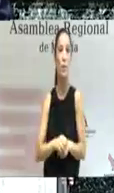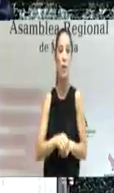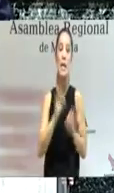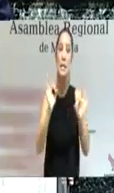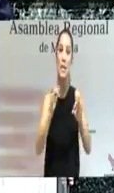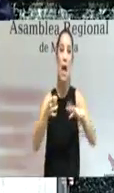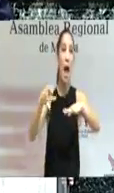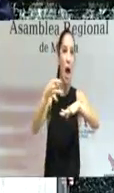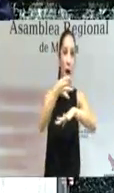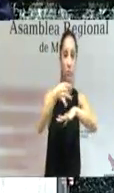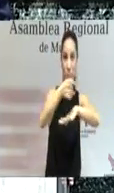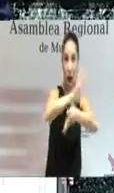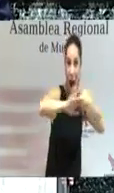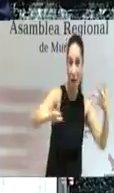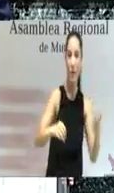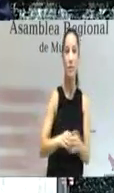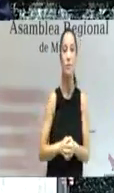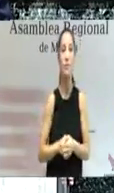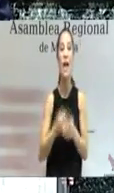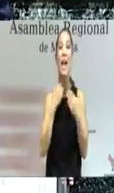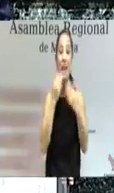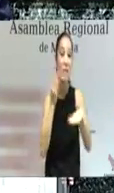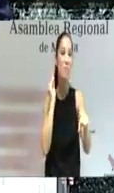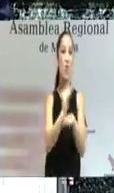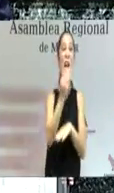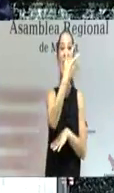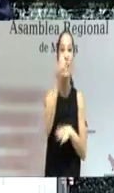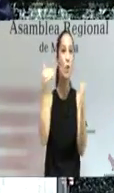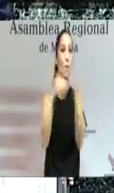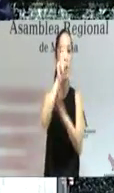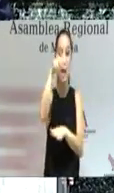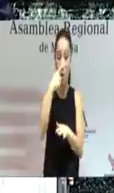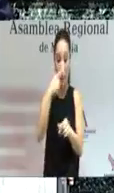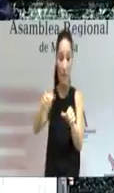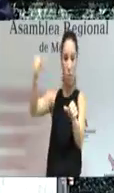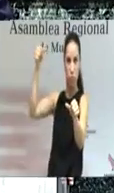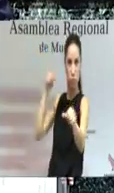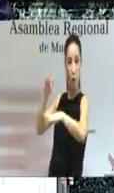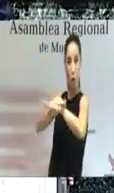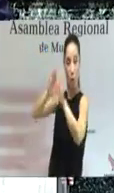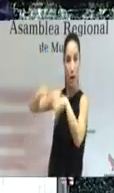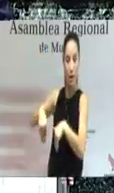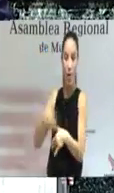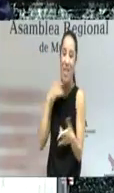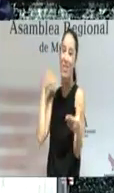el AVE gracias a la inversión de 500 millones de euros en pasada legislatura está más cerca que nunca.